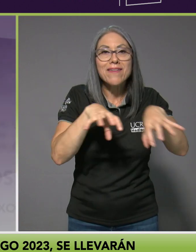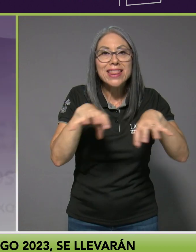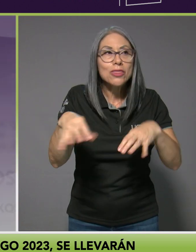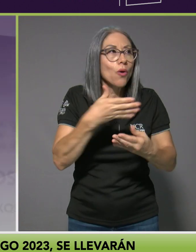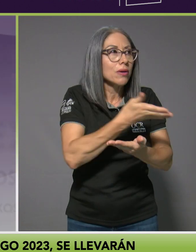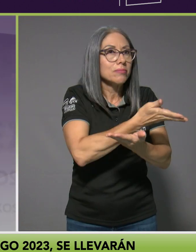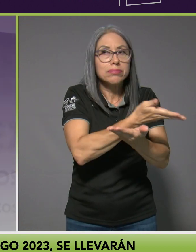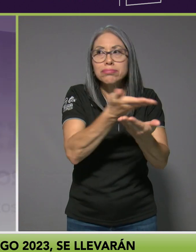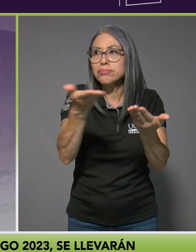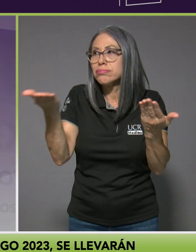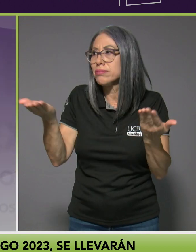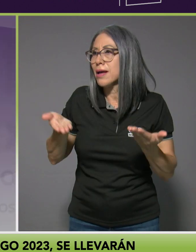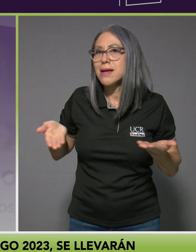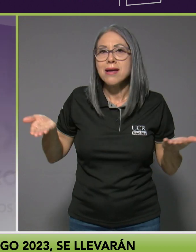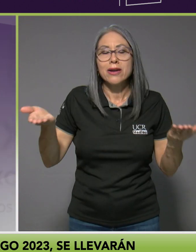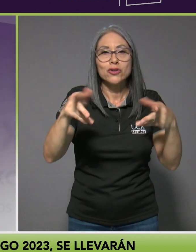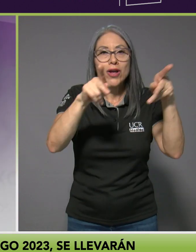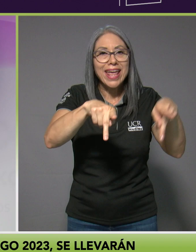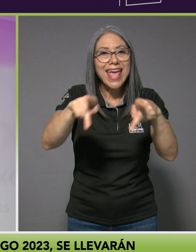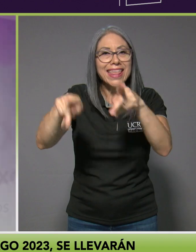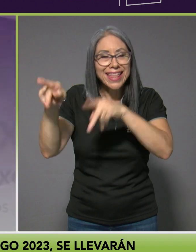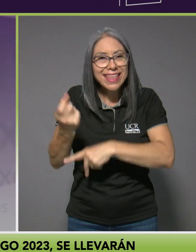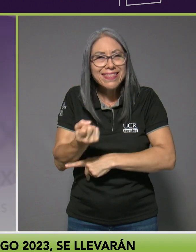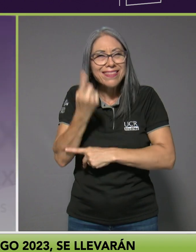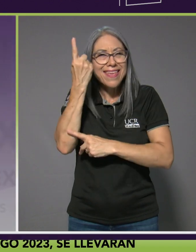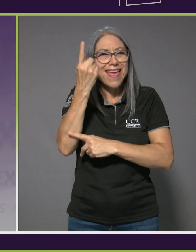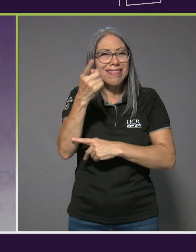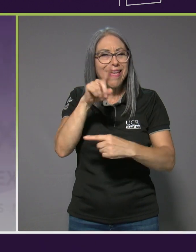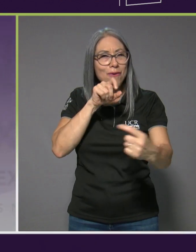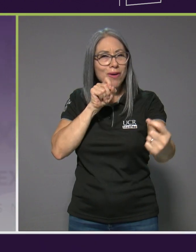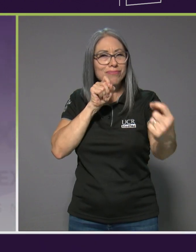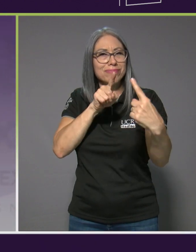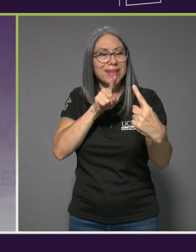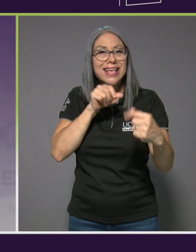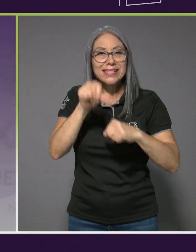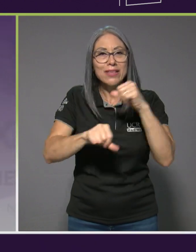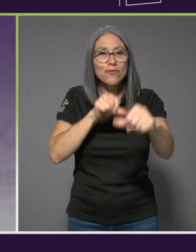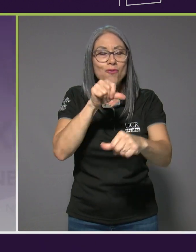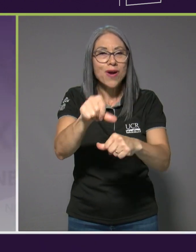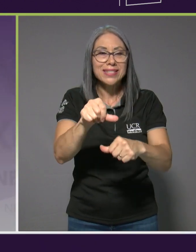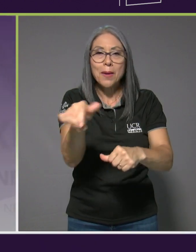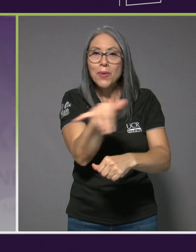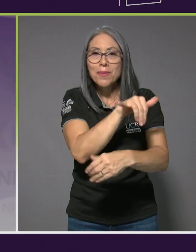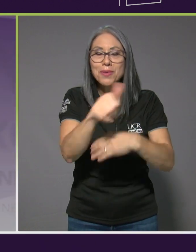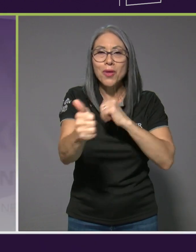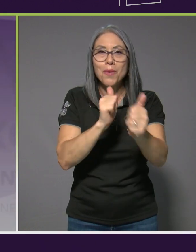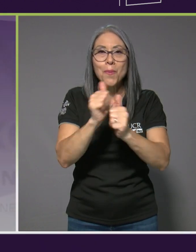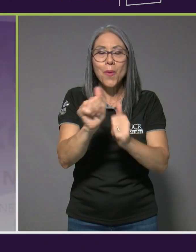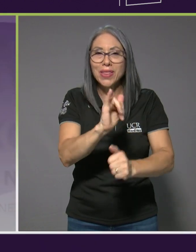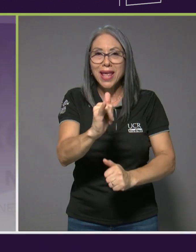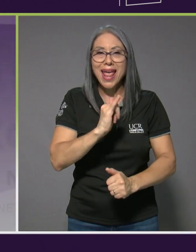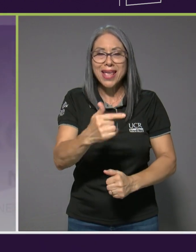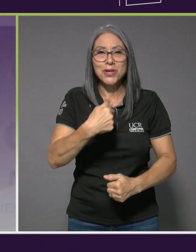lo que es, y que igual se esfuerzan en hacer el mismo deporte que yo, es muy enriquecedor.